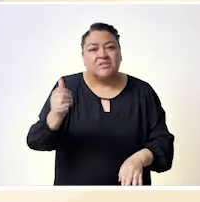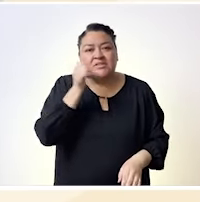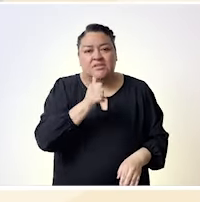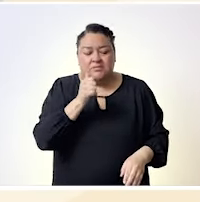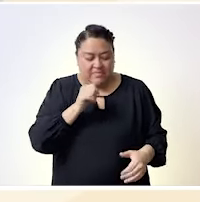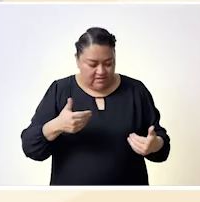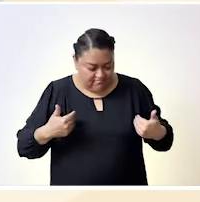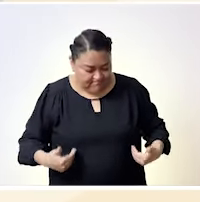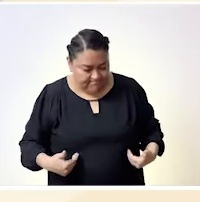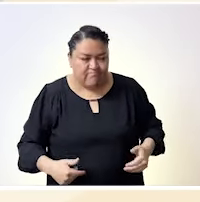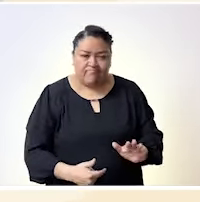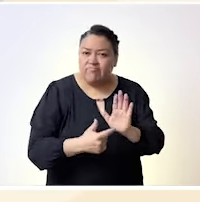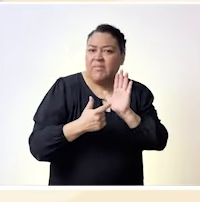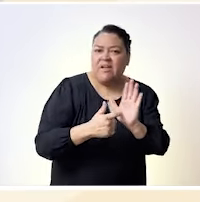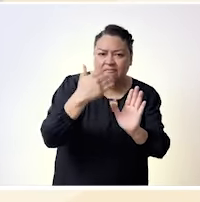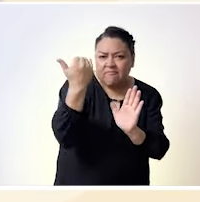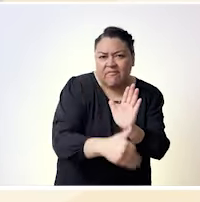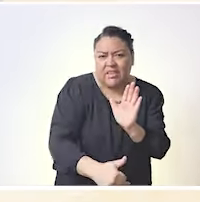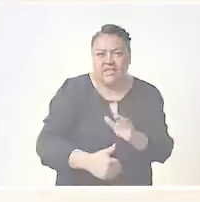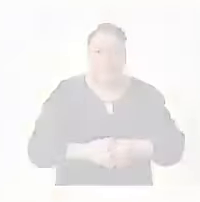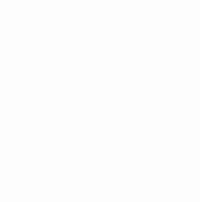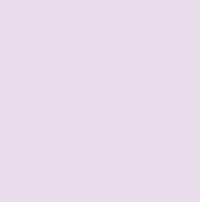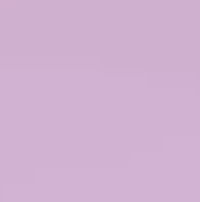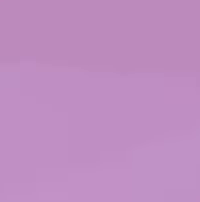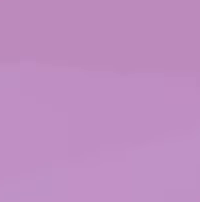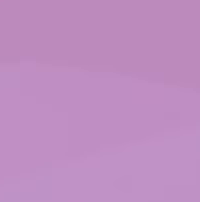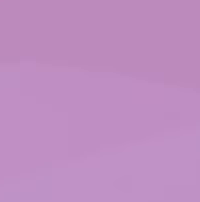mesa lo que nos hace falta.